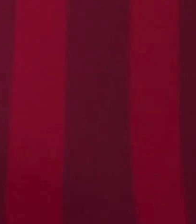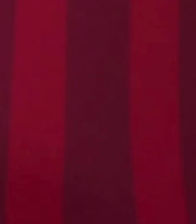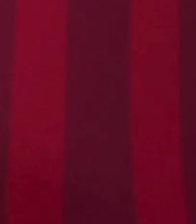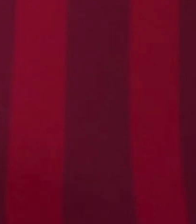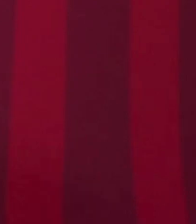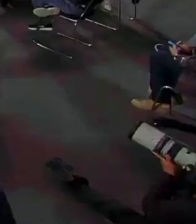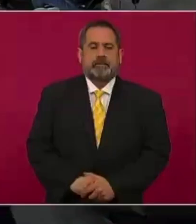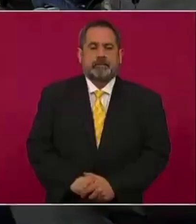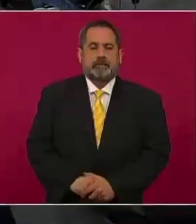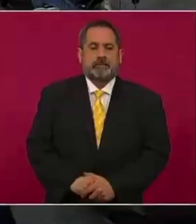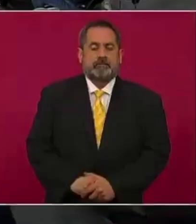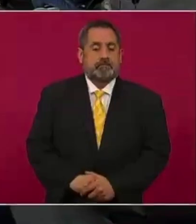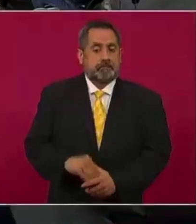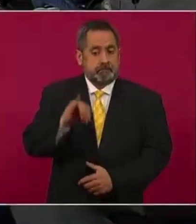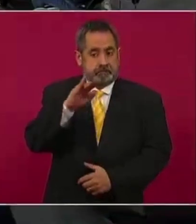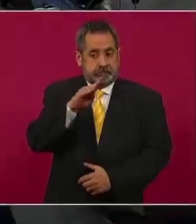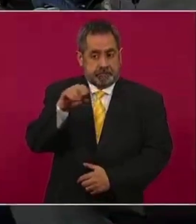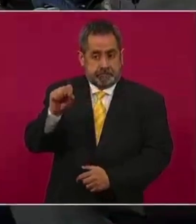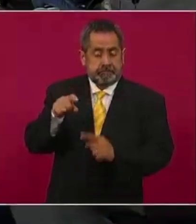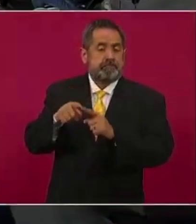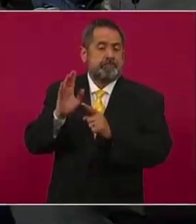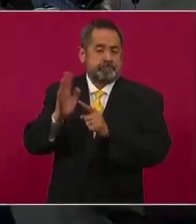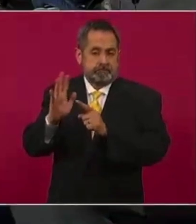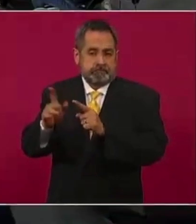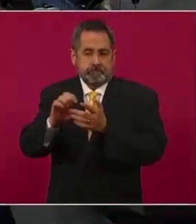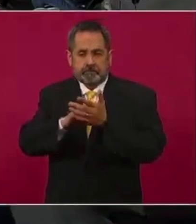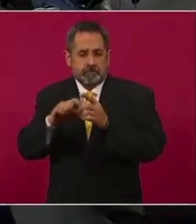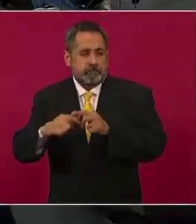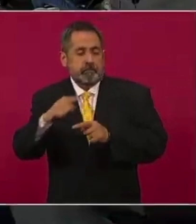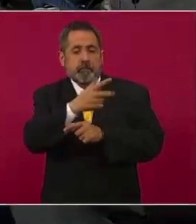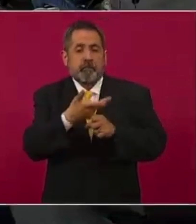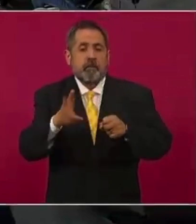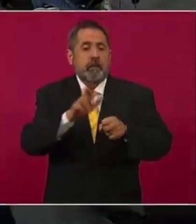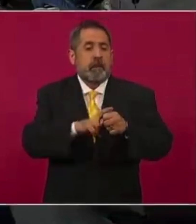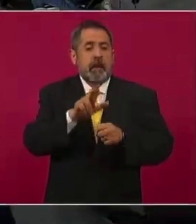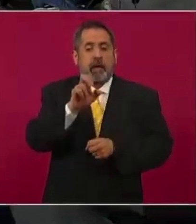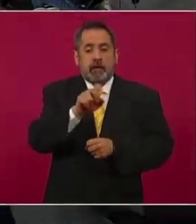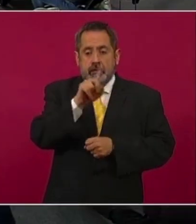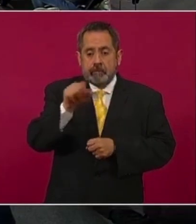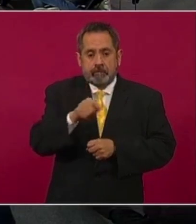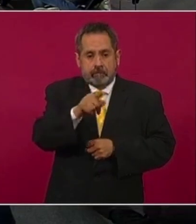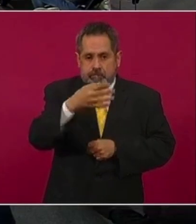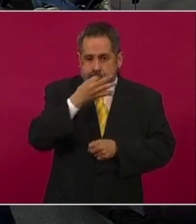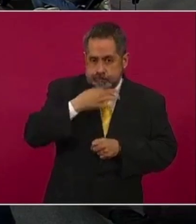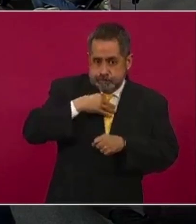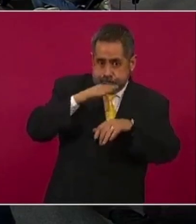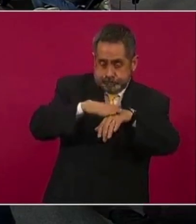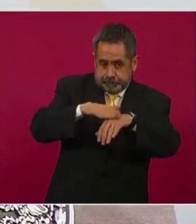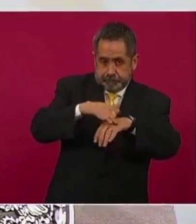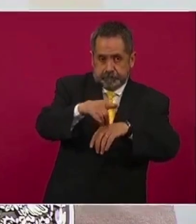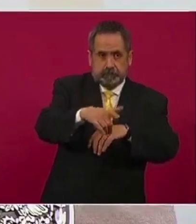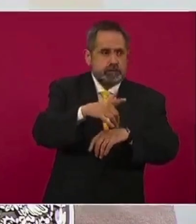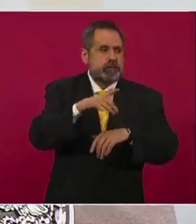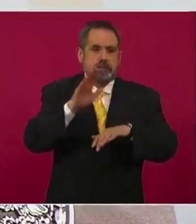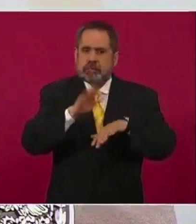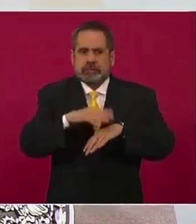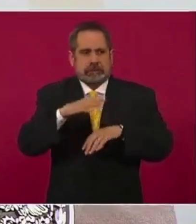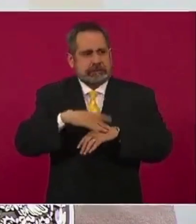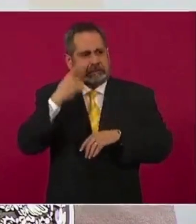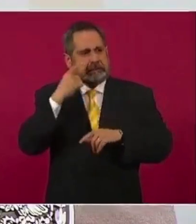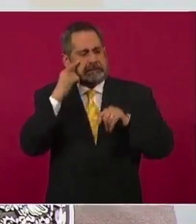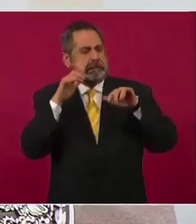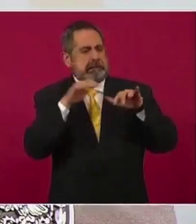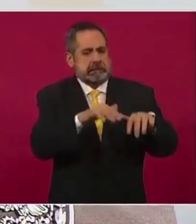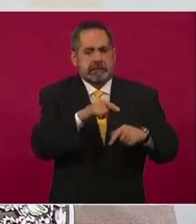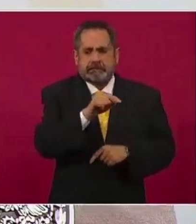en este caso que pone de ejemplo del Hospital de la Raza, que es del Seguro Social, ha habido una mayor demanda, pero